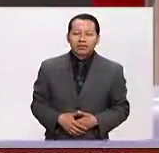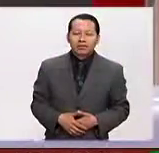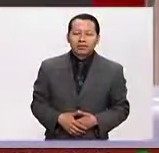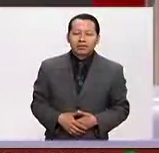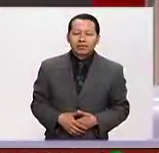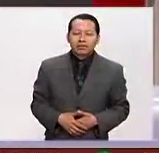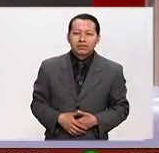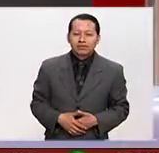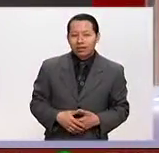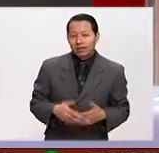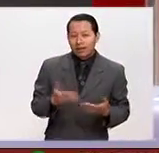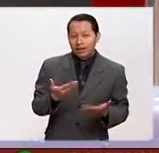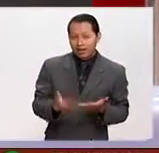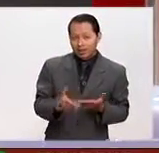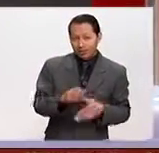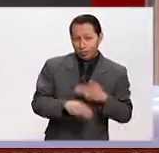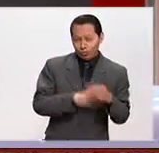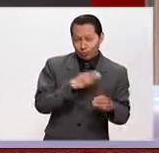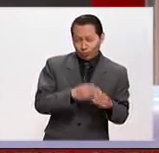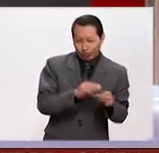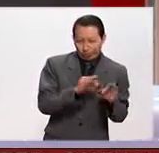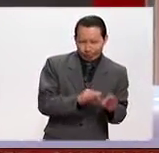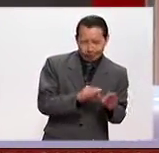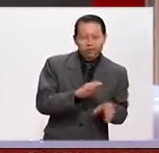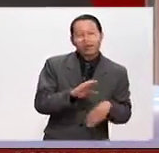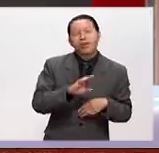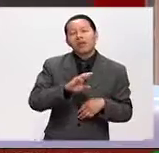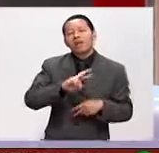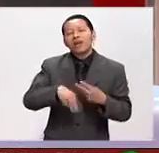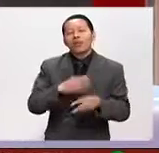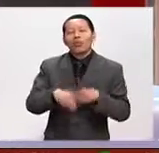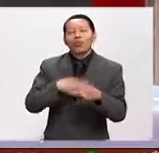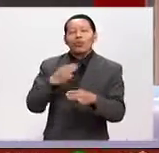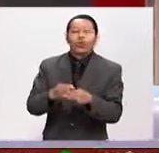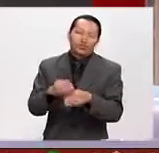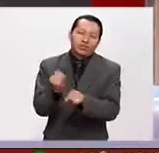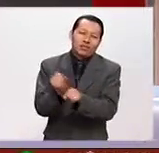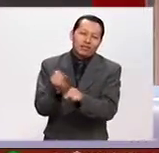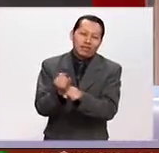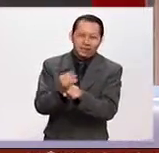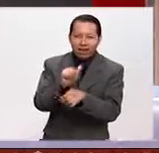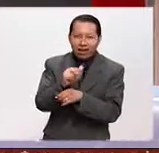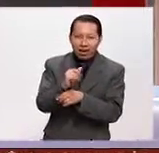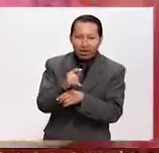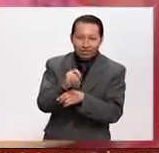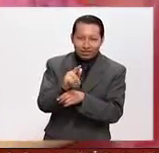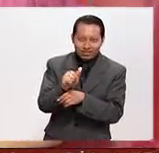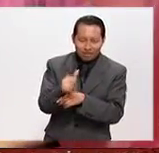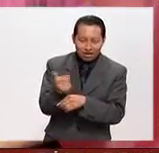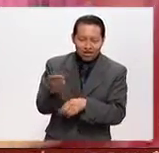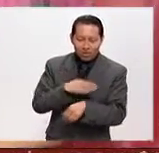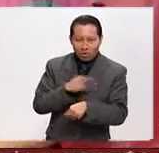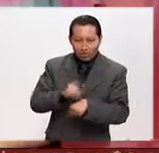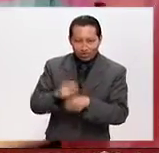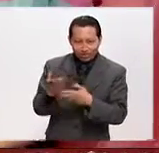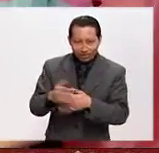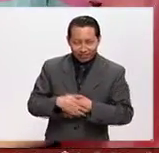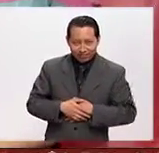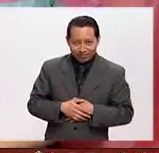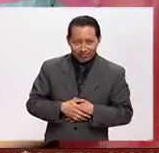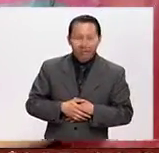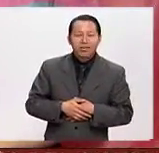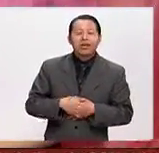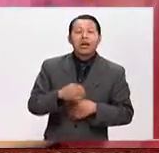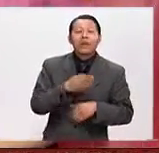y de este mundo real nos vamos al mundo virtual y hasta lista Ana Cristina Olvera, Ana Cris, muy buenos días para ti. Muy buenos días,